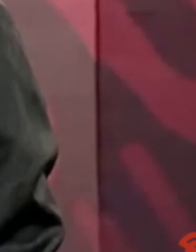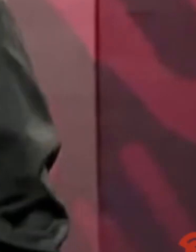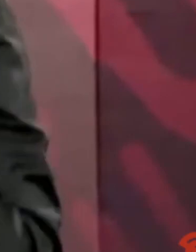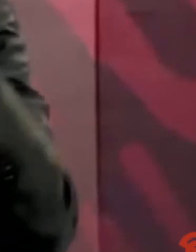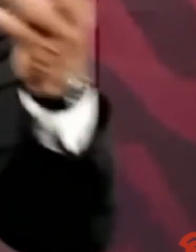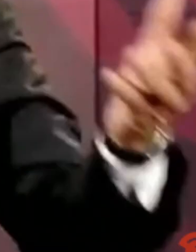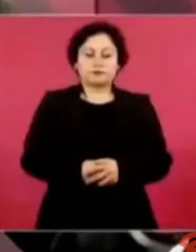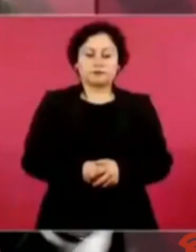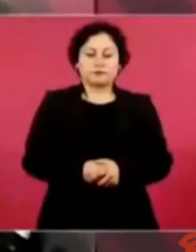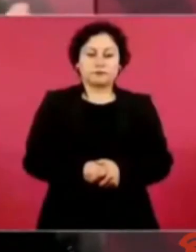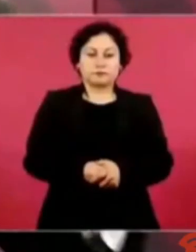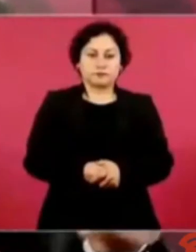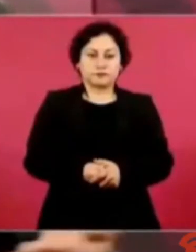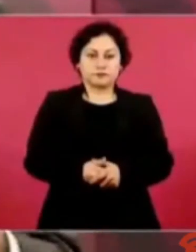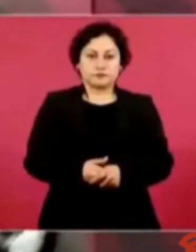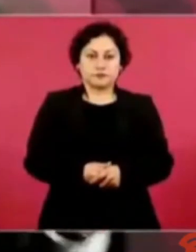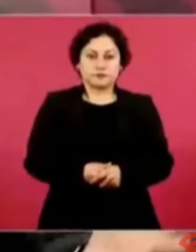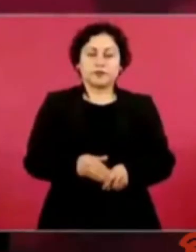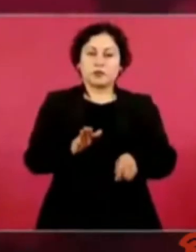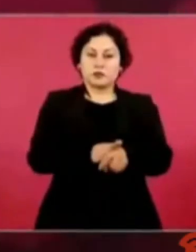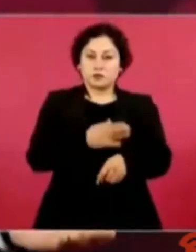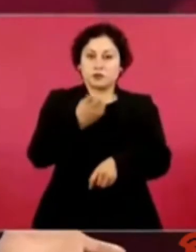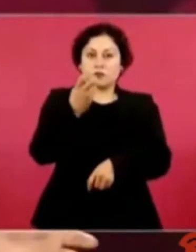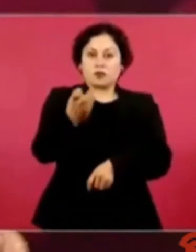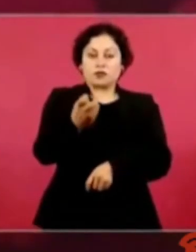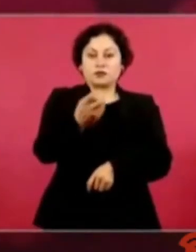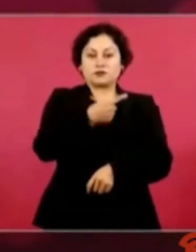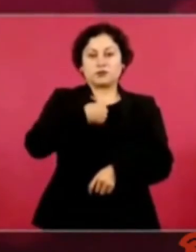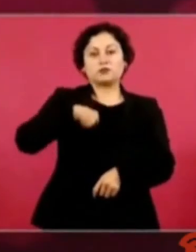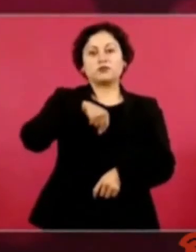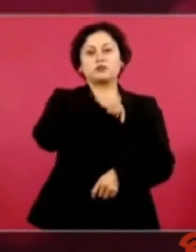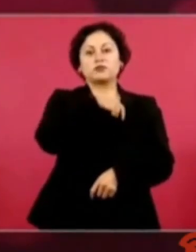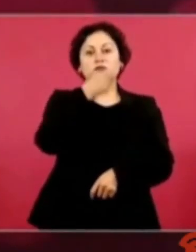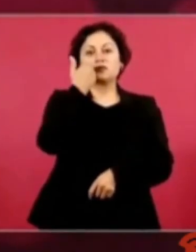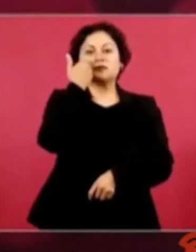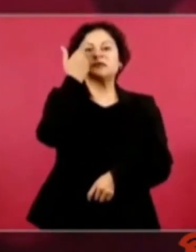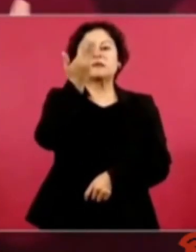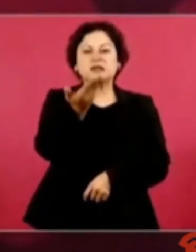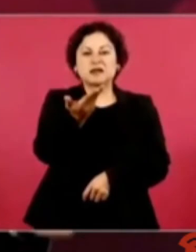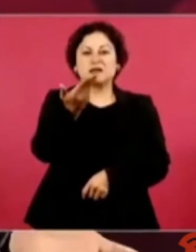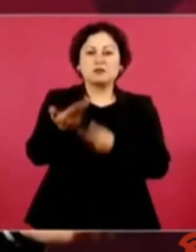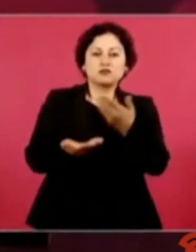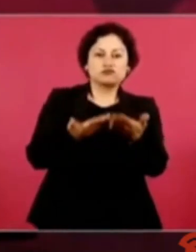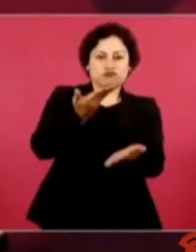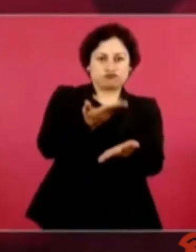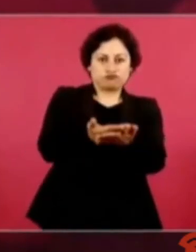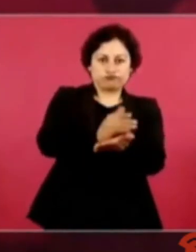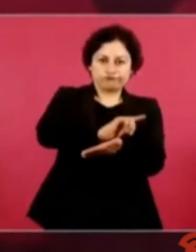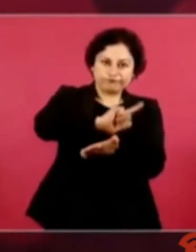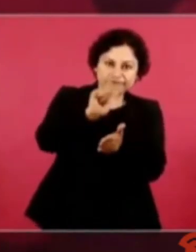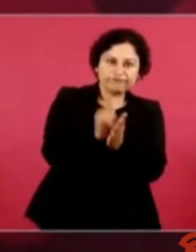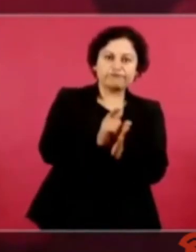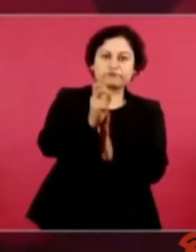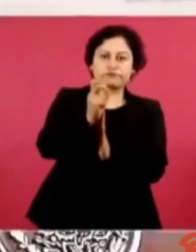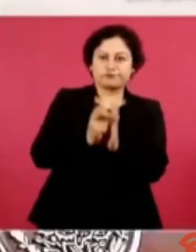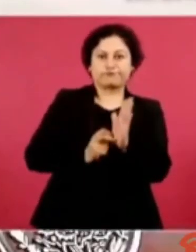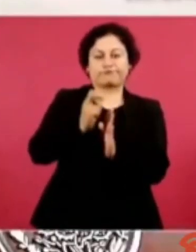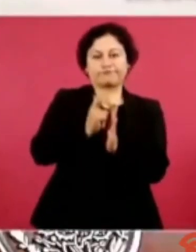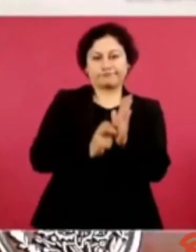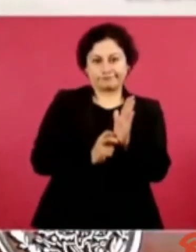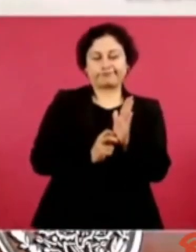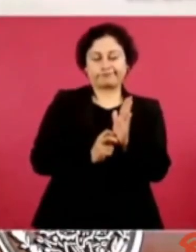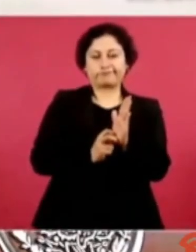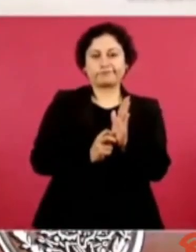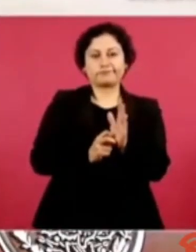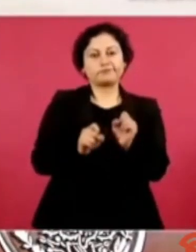Por eso queremos las reformas y la reforma del Poder Judicial que